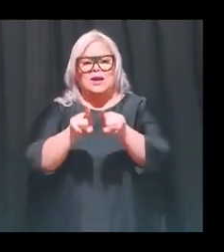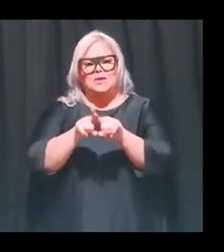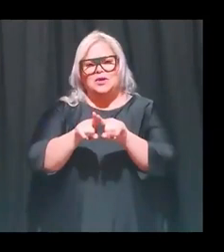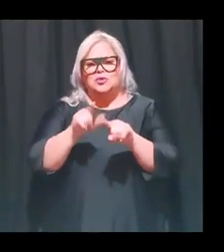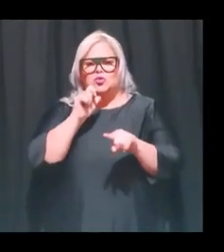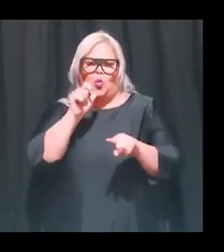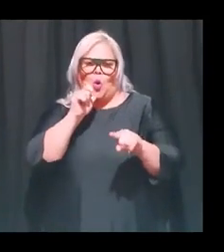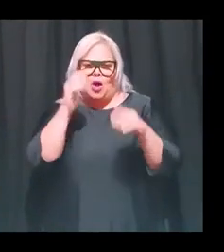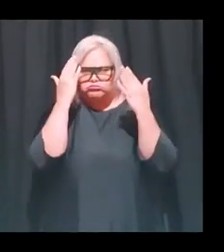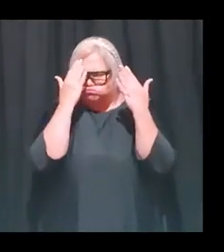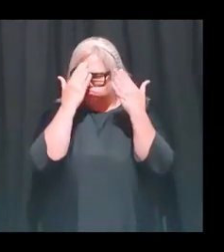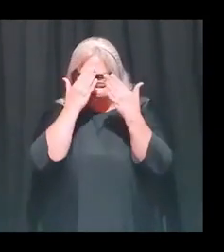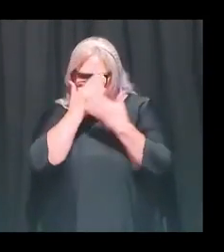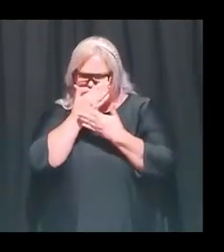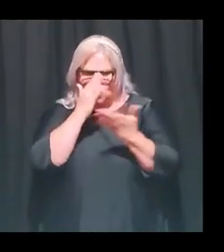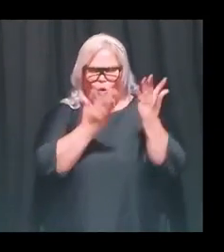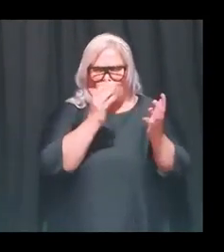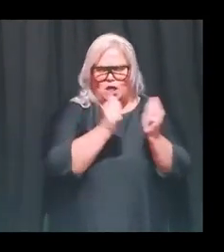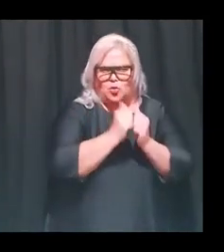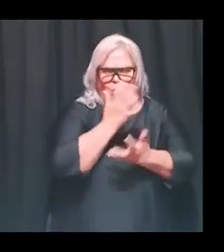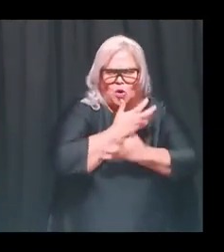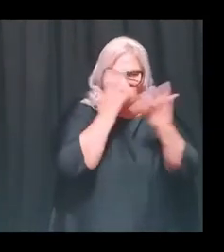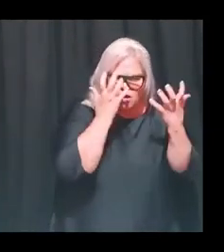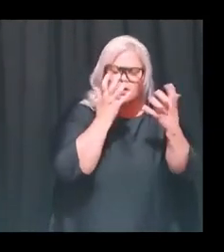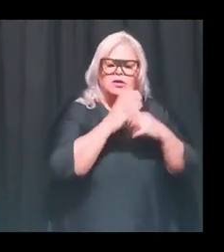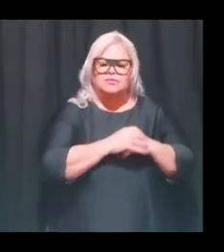oscuras que en la categoría de la ira.